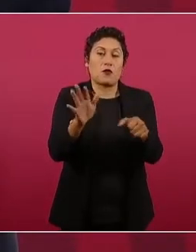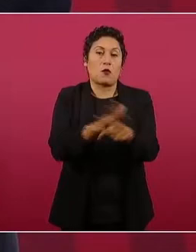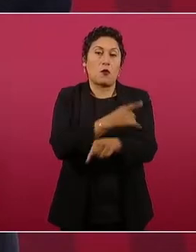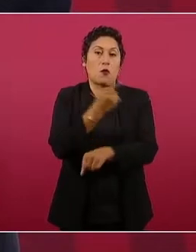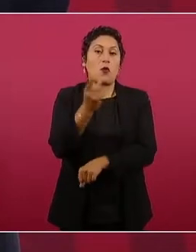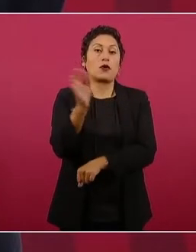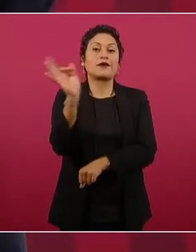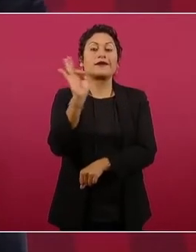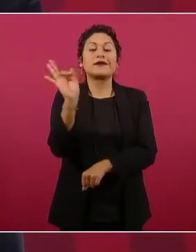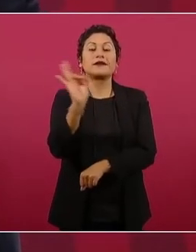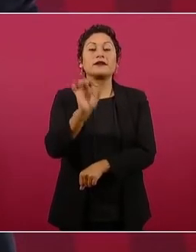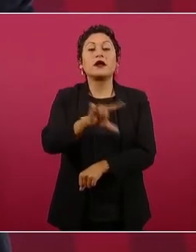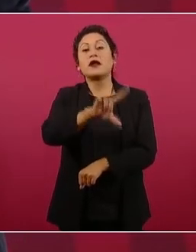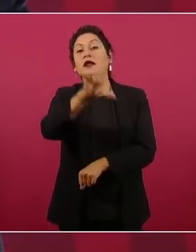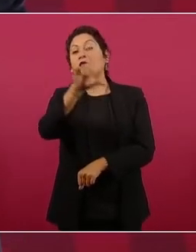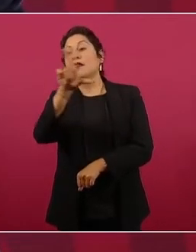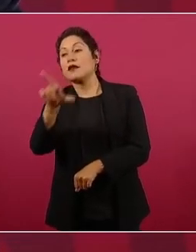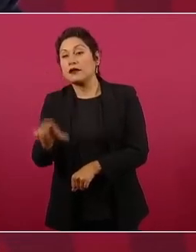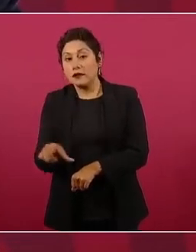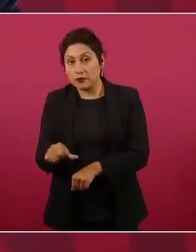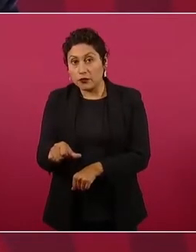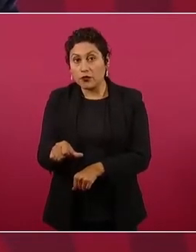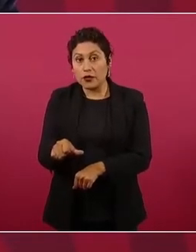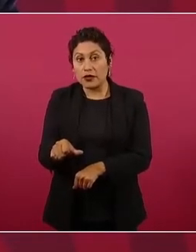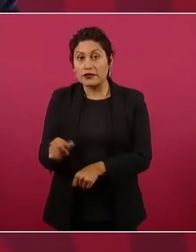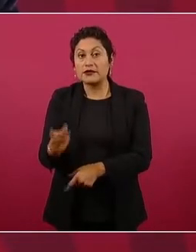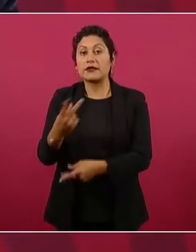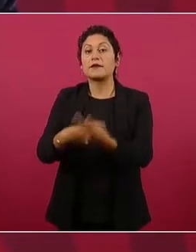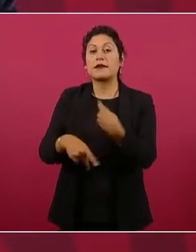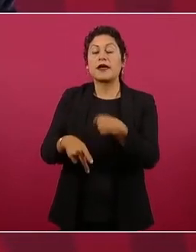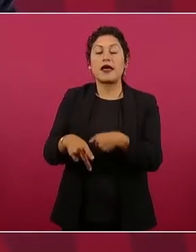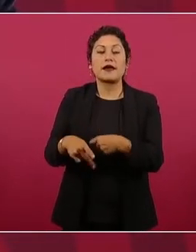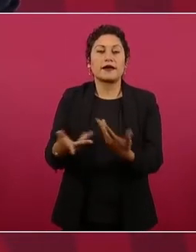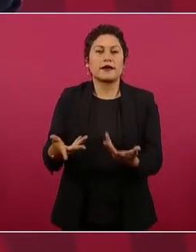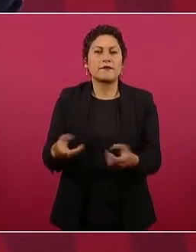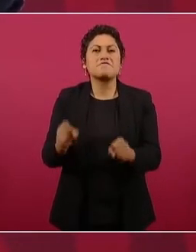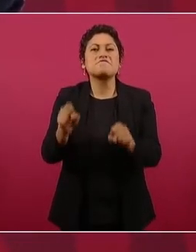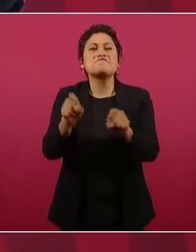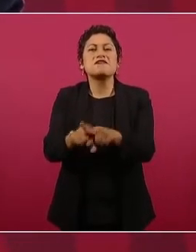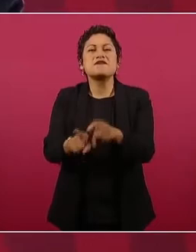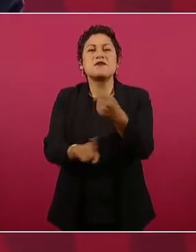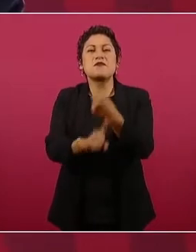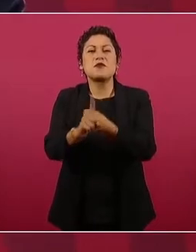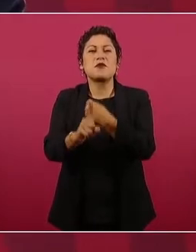lo que sucedió con la Policía Federal Preventiva,